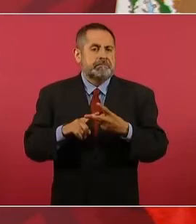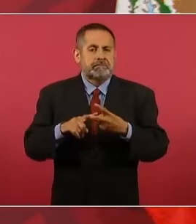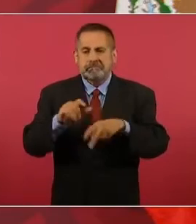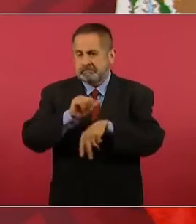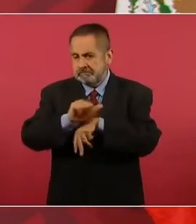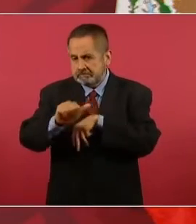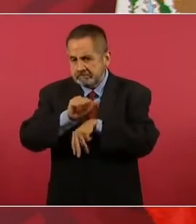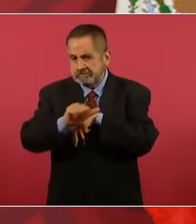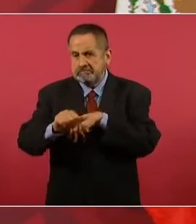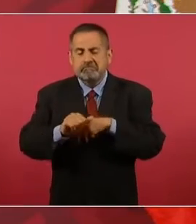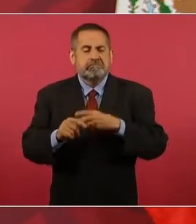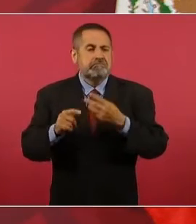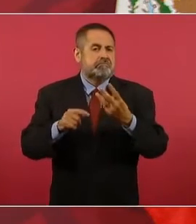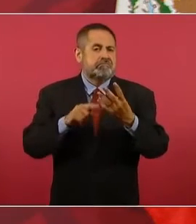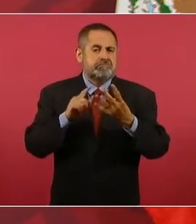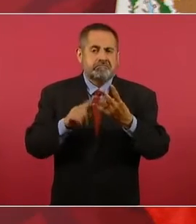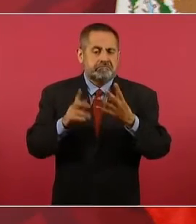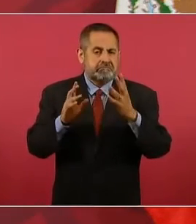argentinos.